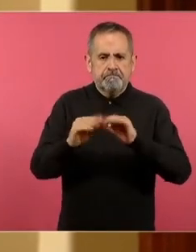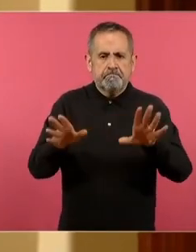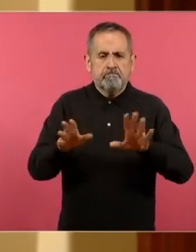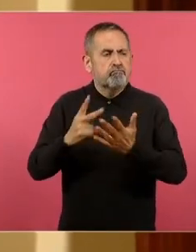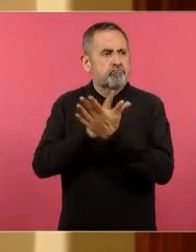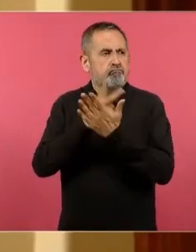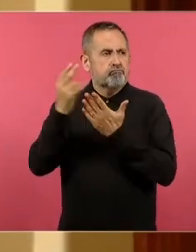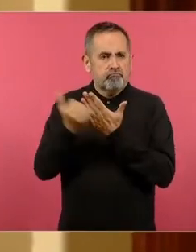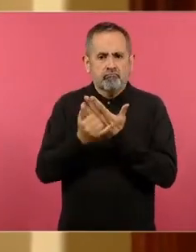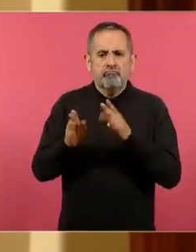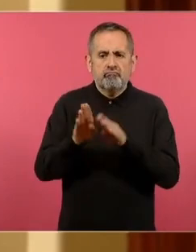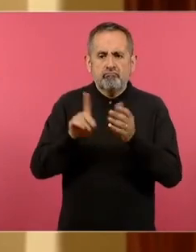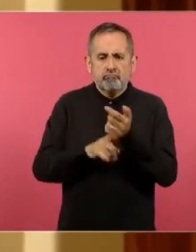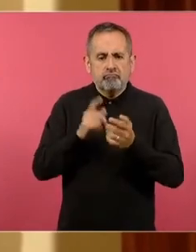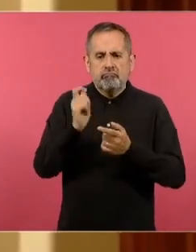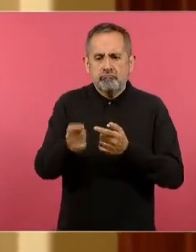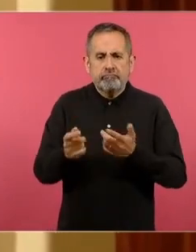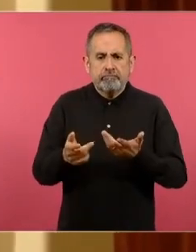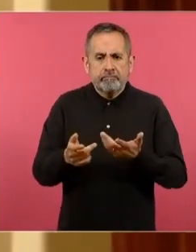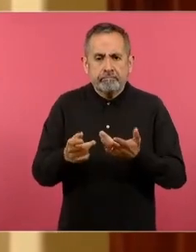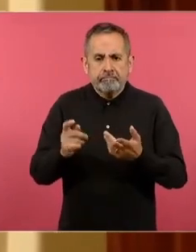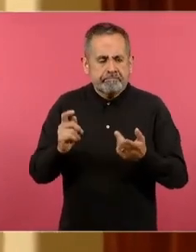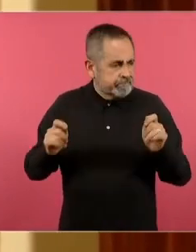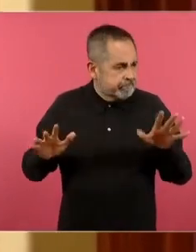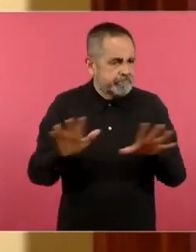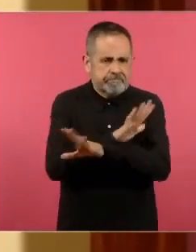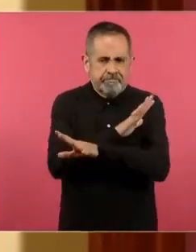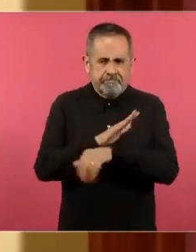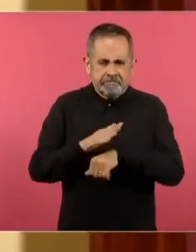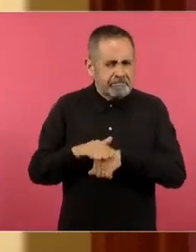proyecto cuando cambió, por qué cambió.